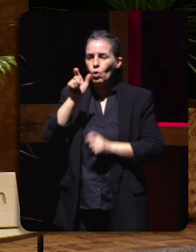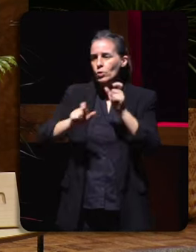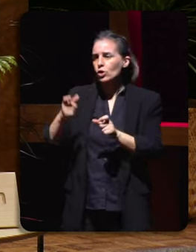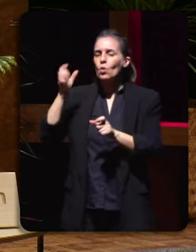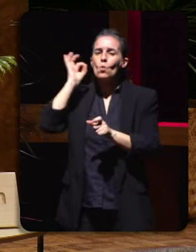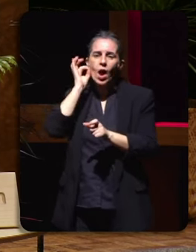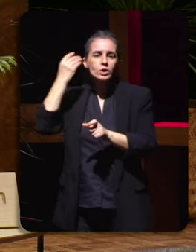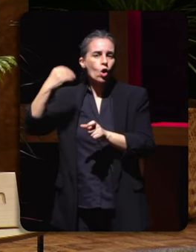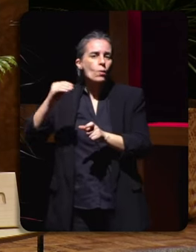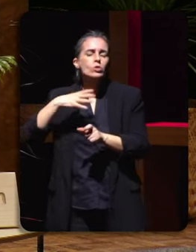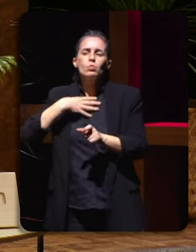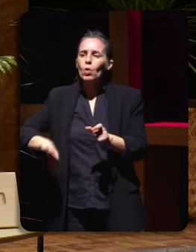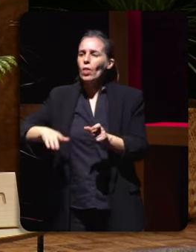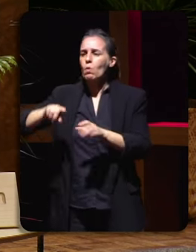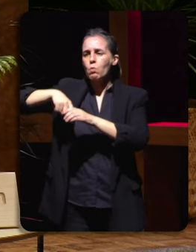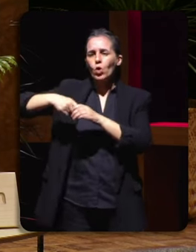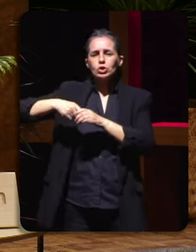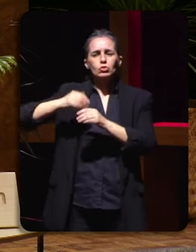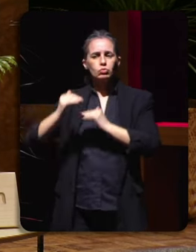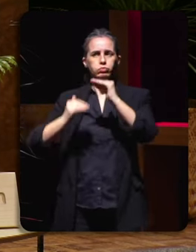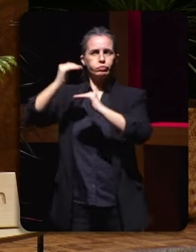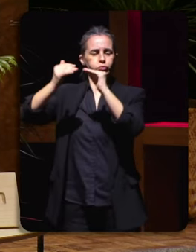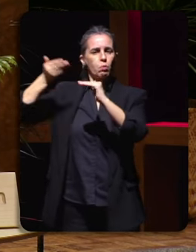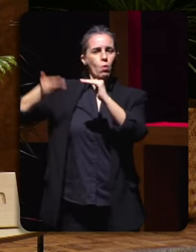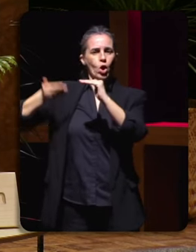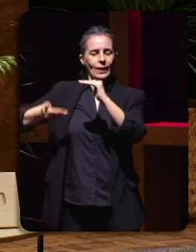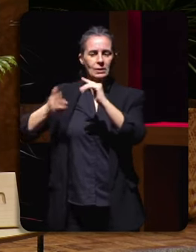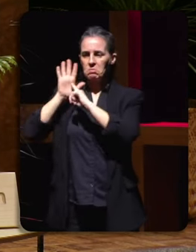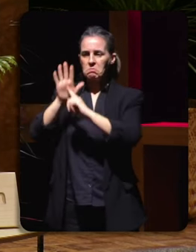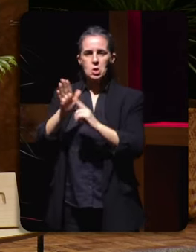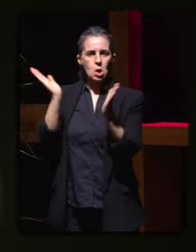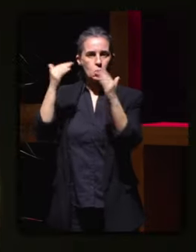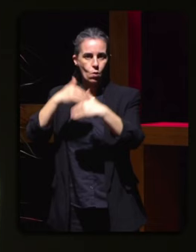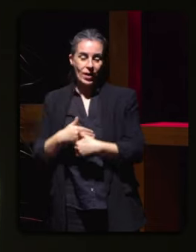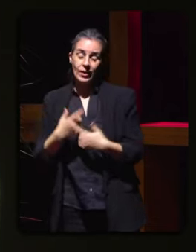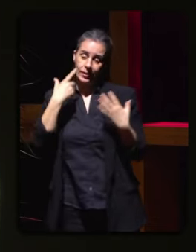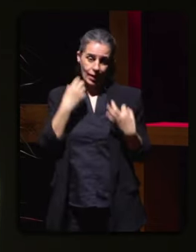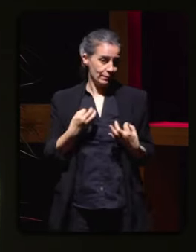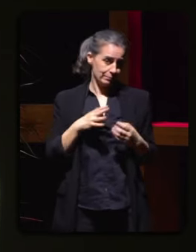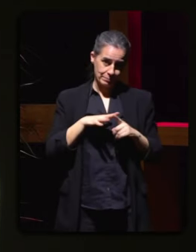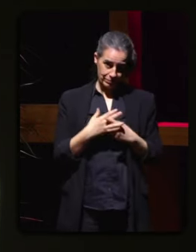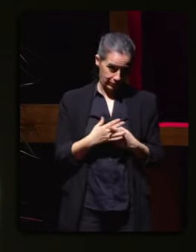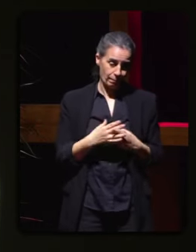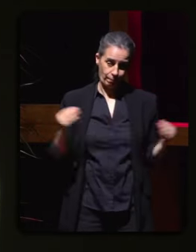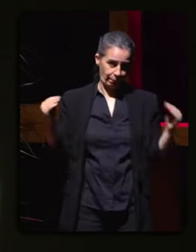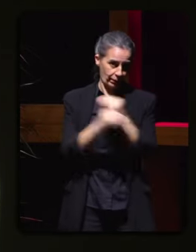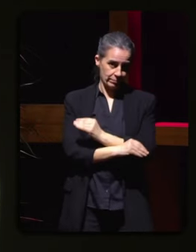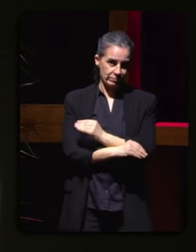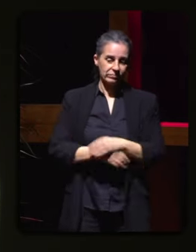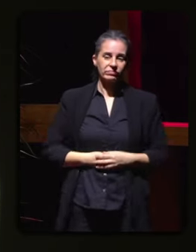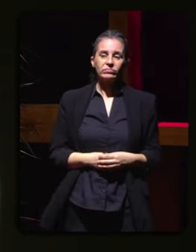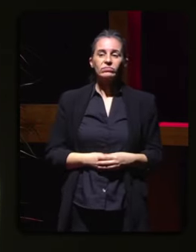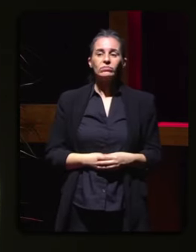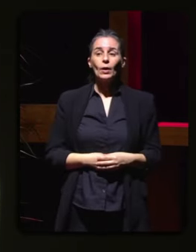a postos importantes e non hai tal discriminación cando todos sabemos que as cousas non son así bueno por